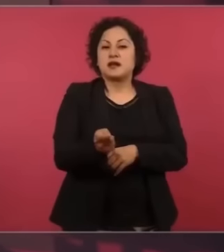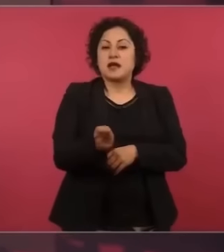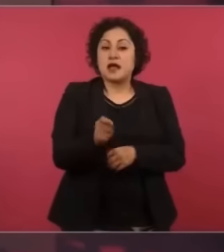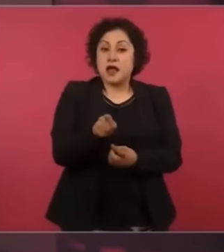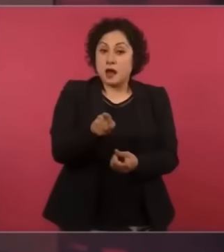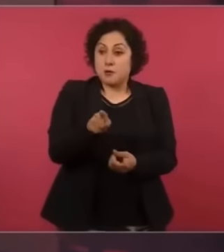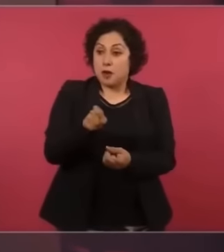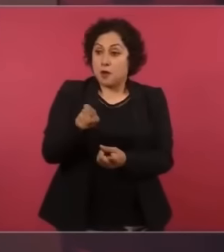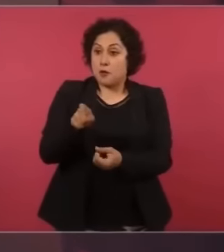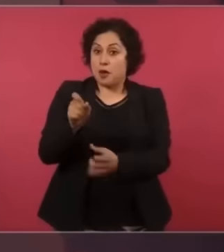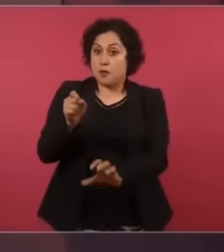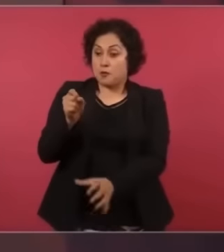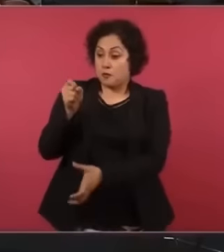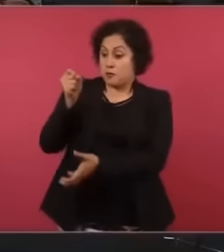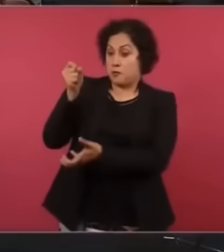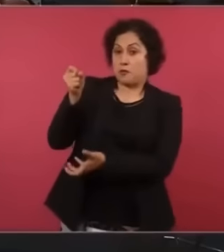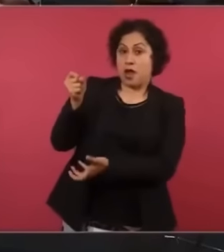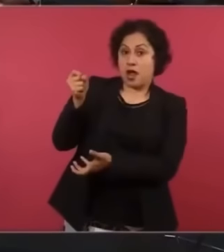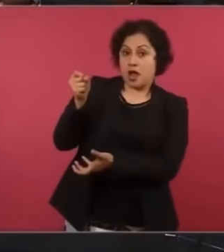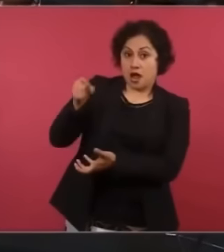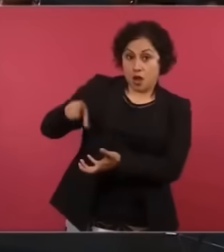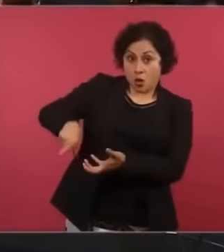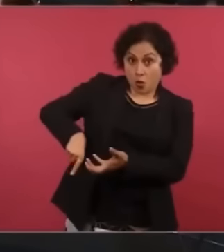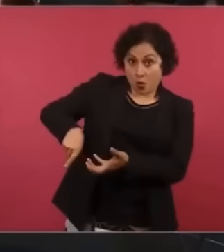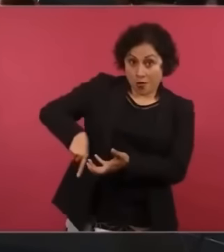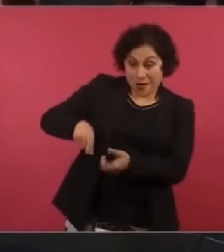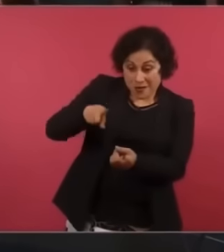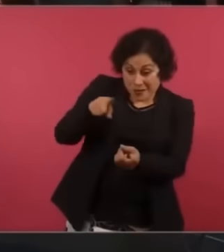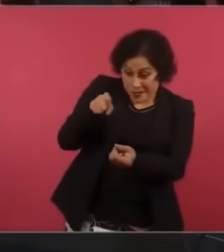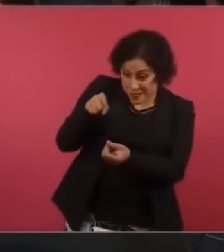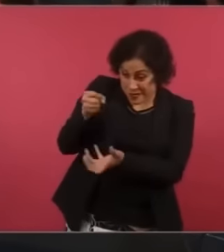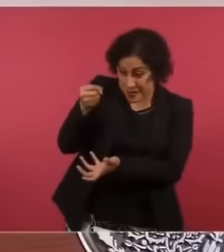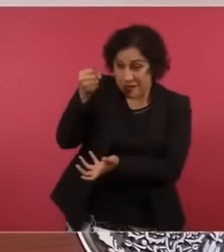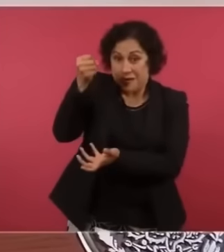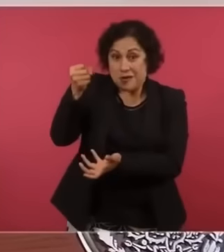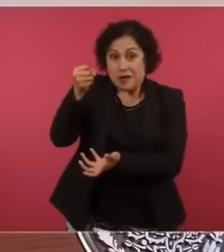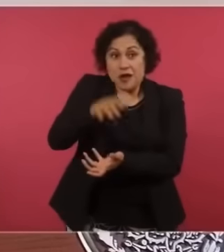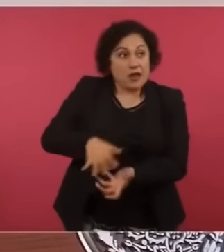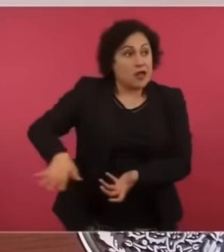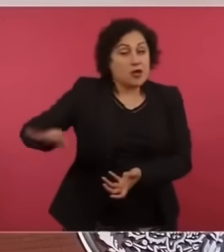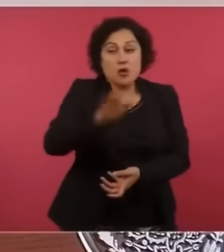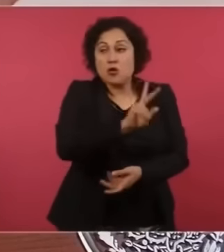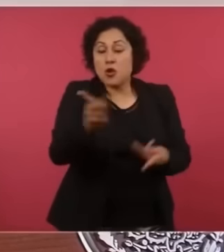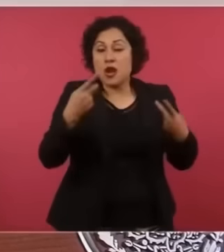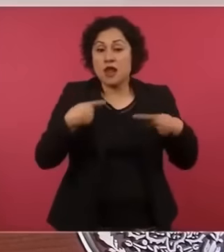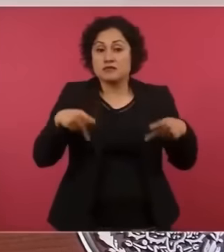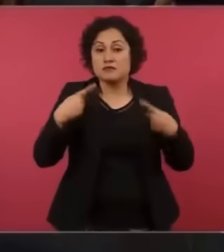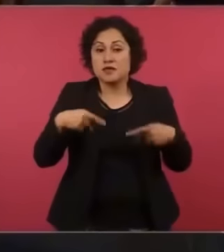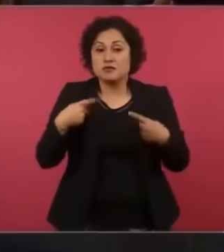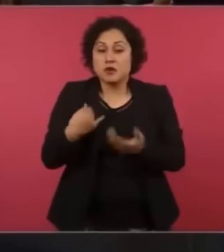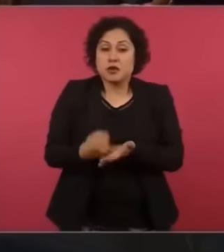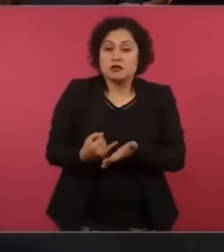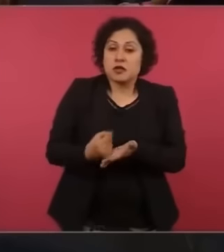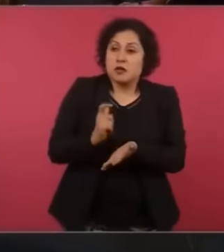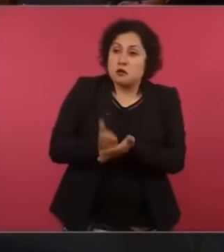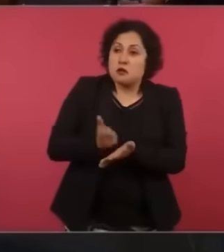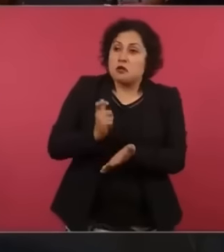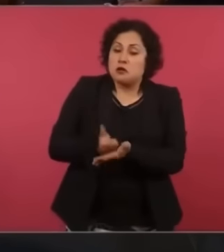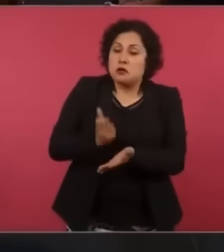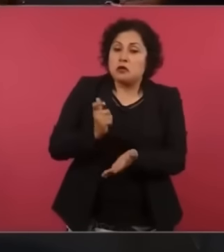que es dinero de todo el pueblo, porque aceptando sin conceder